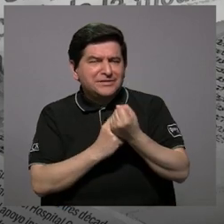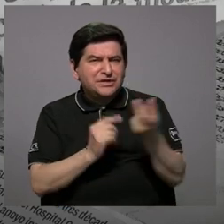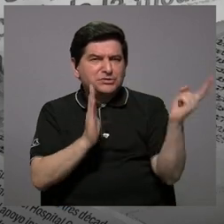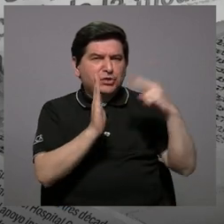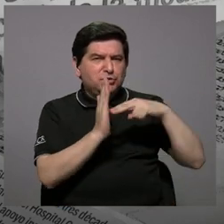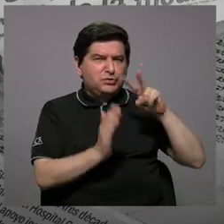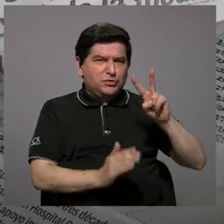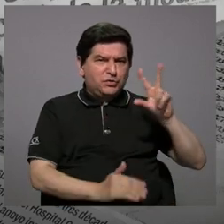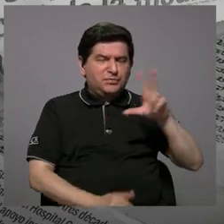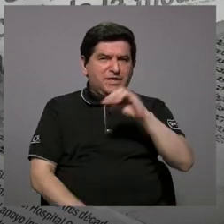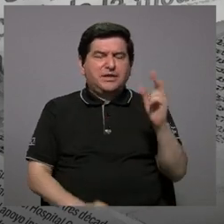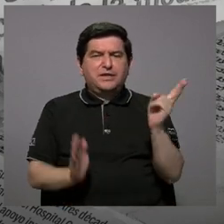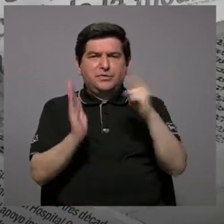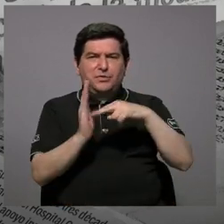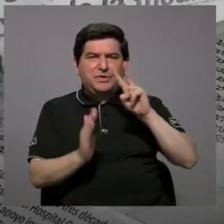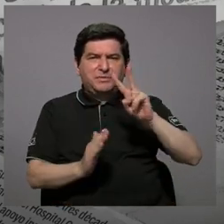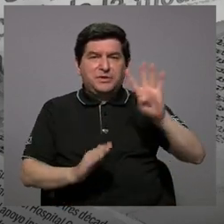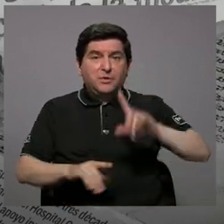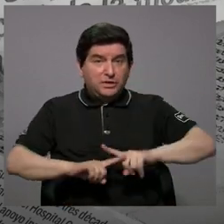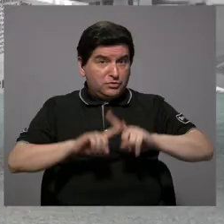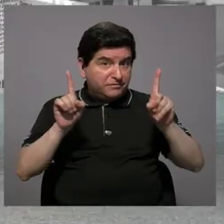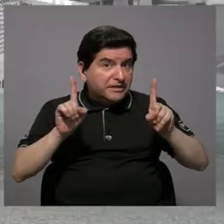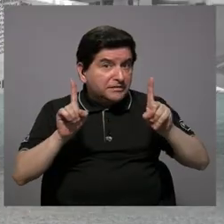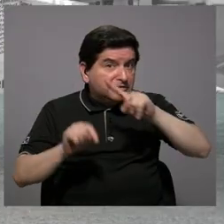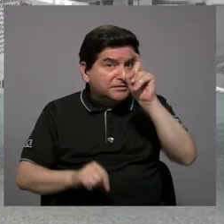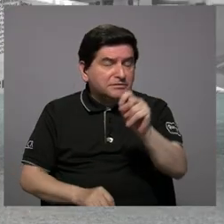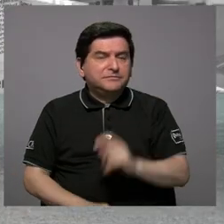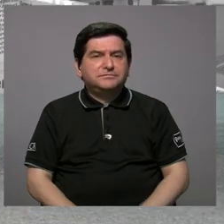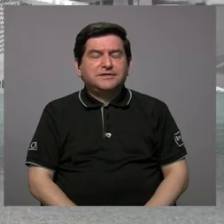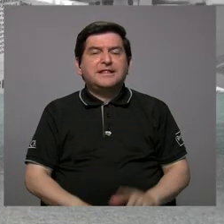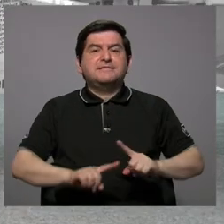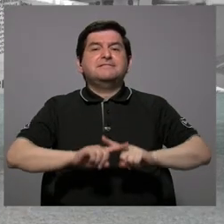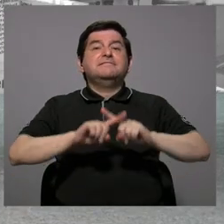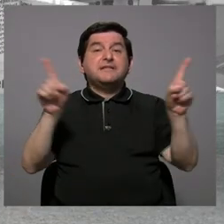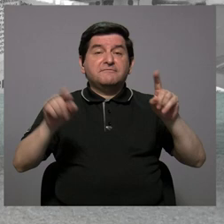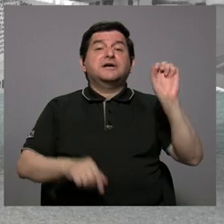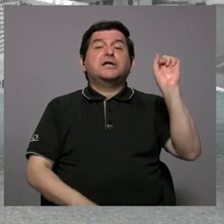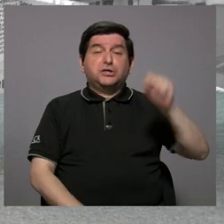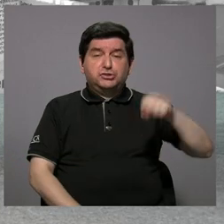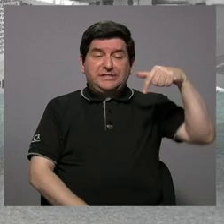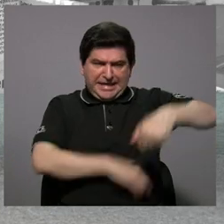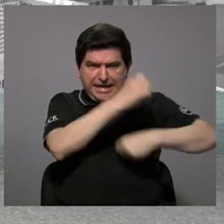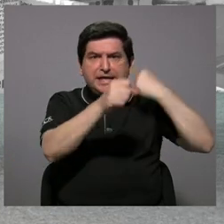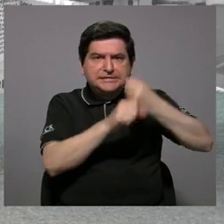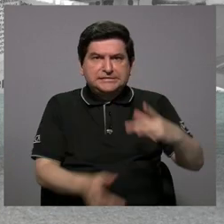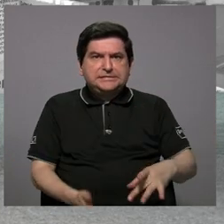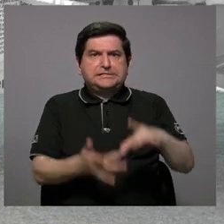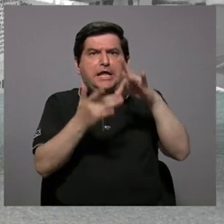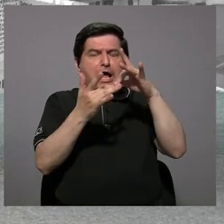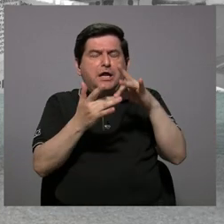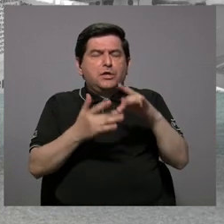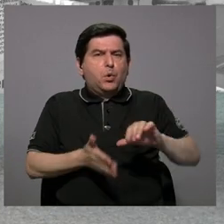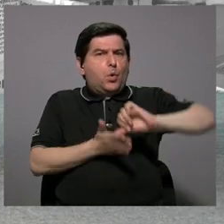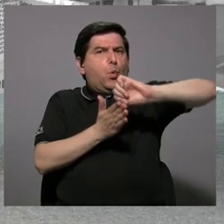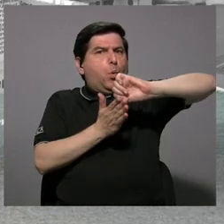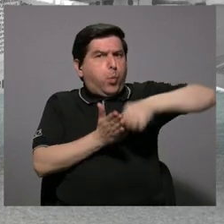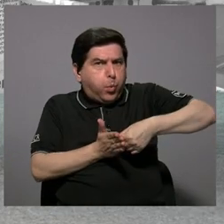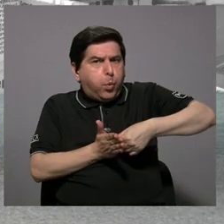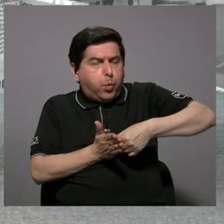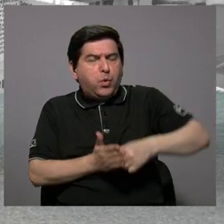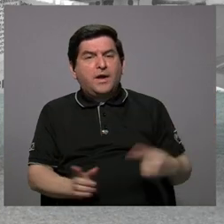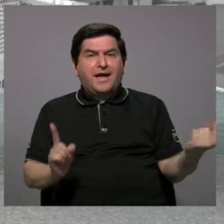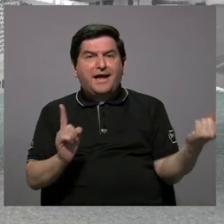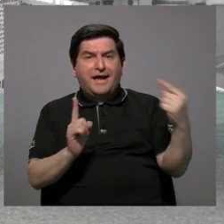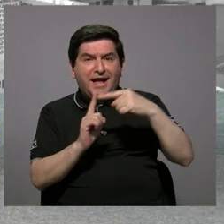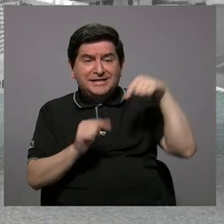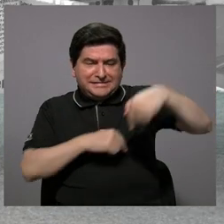2023 y el 2024? La diferencia, sí, de este año especialmente es muy notoria, a tal